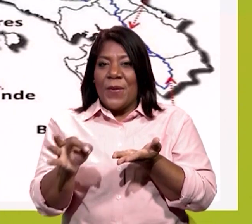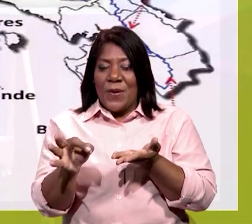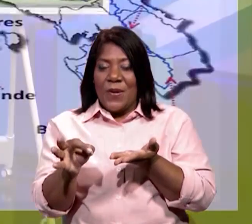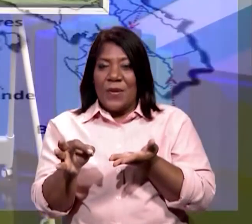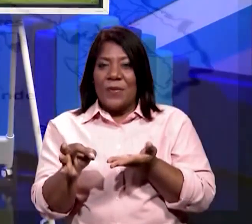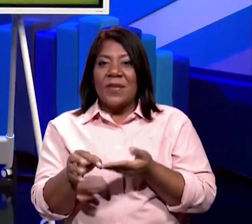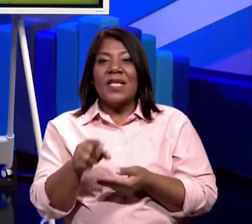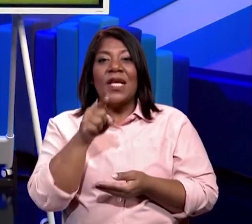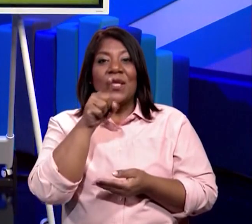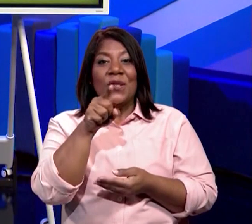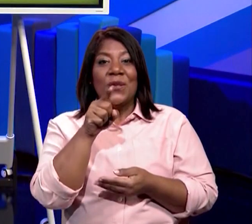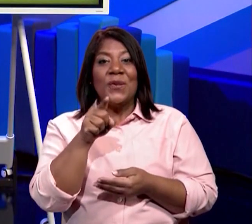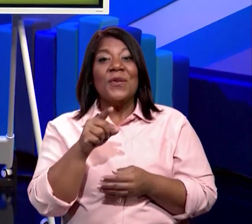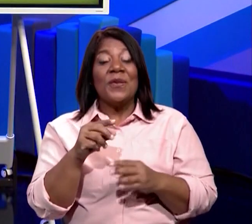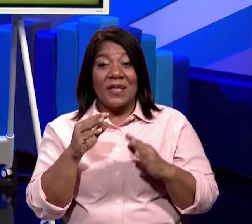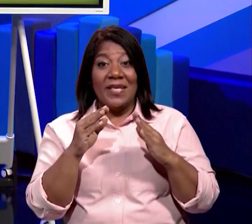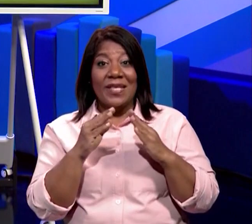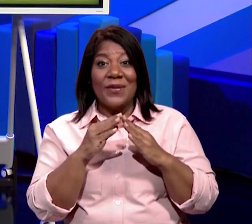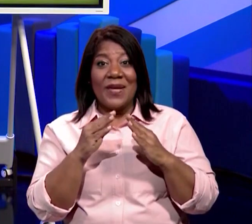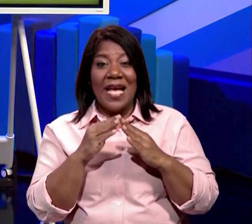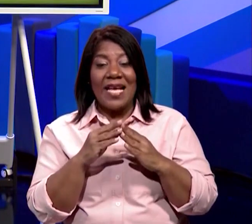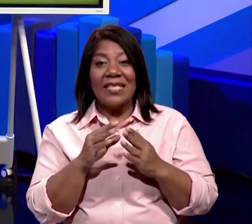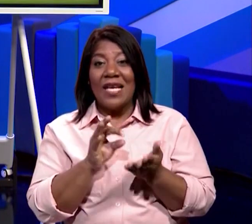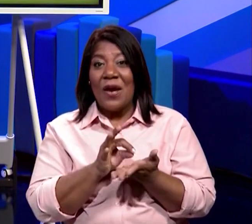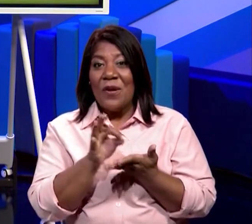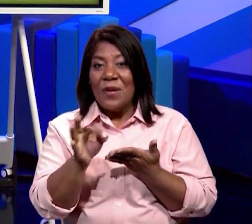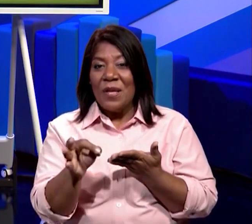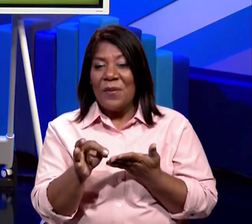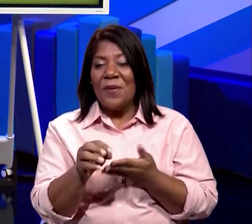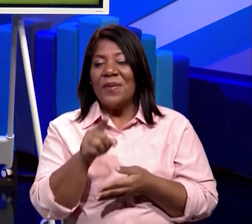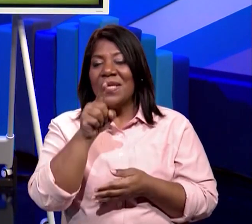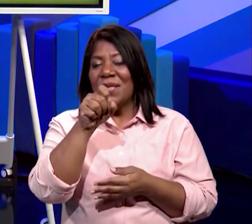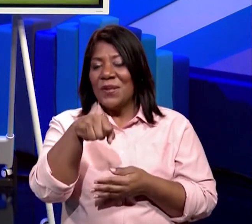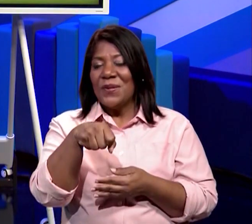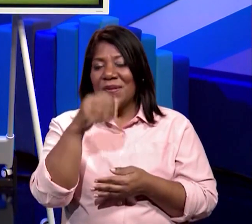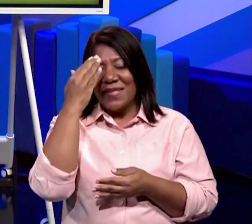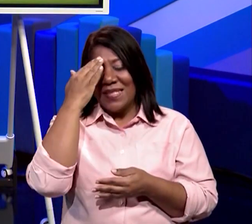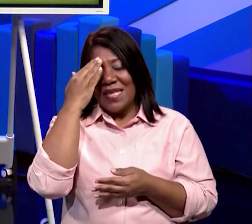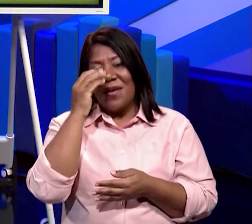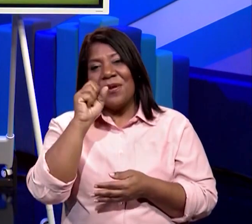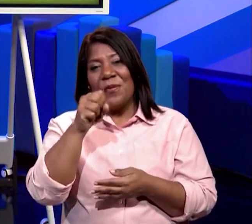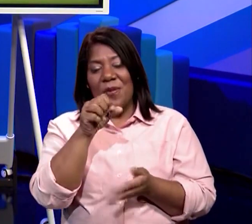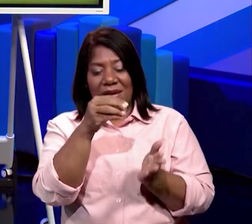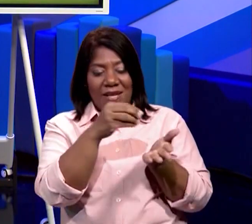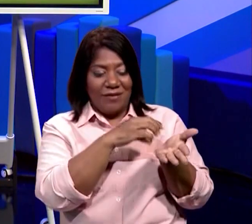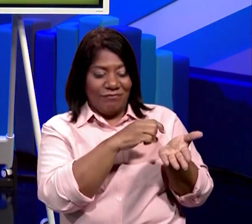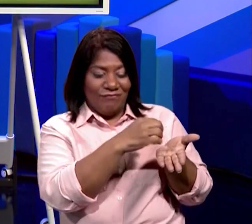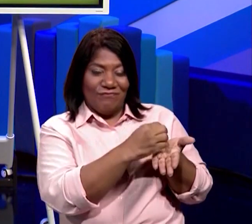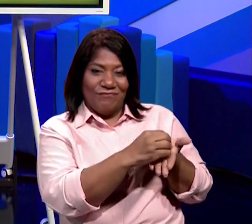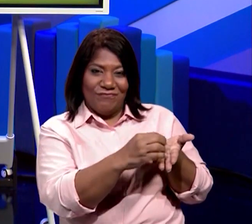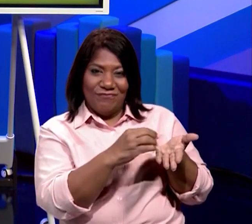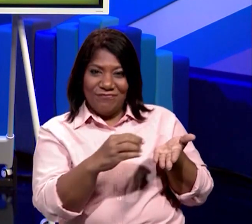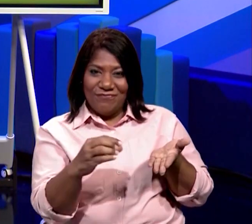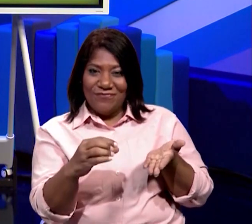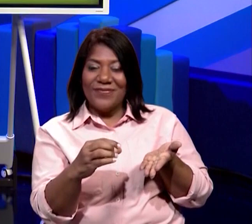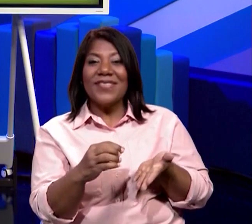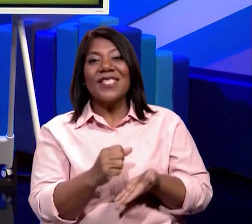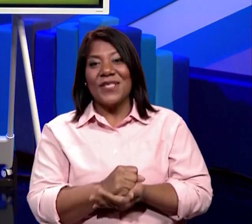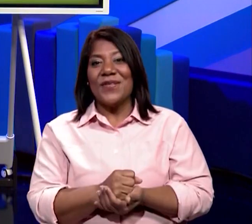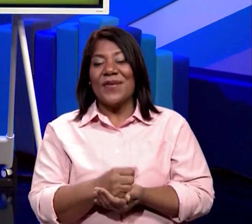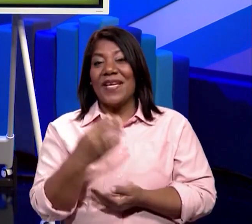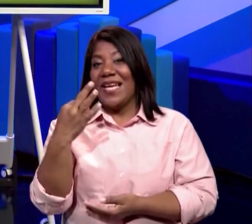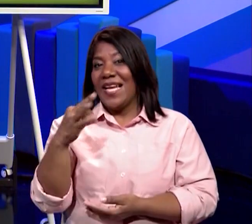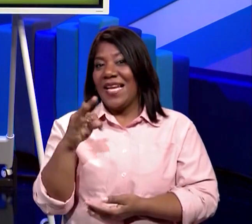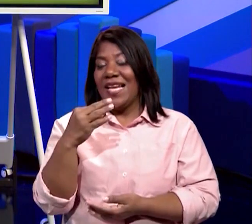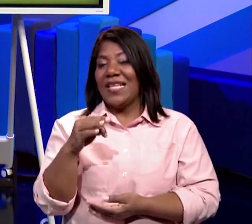la provincia donde usted se encuentra actualmente. Así que, chicos y chicas, yo espero